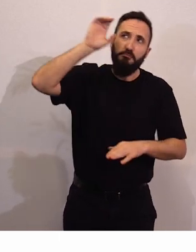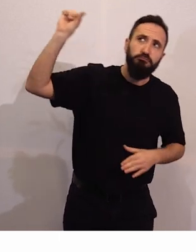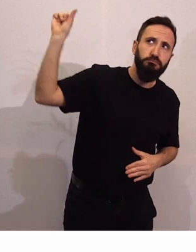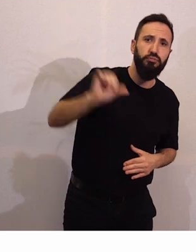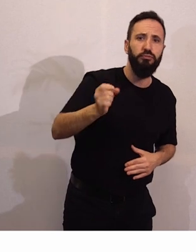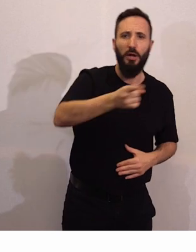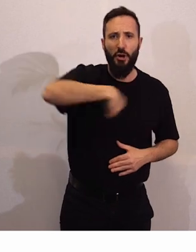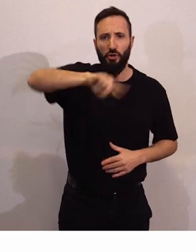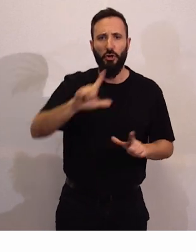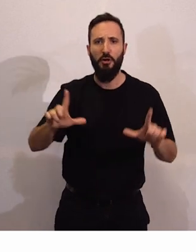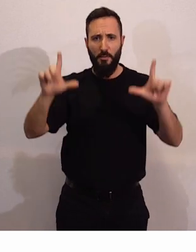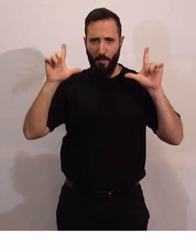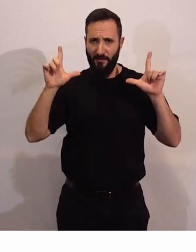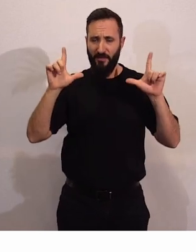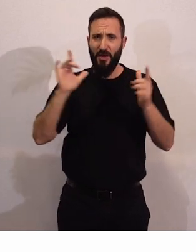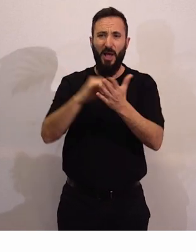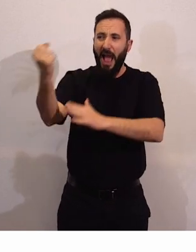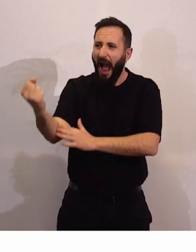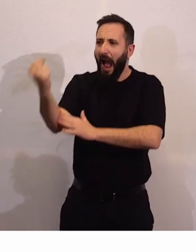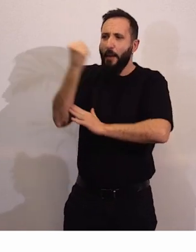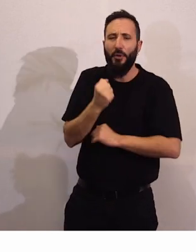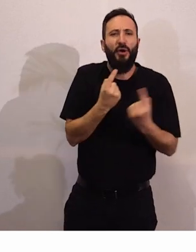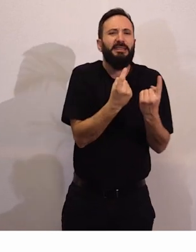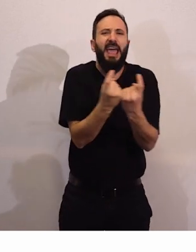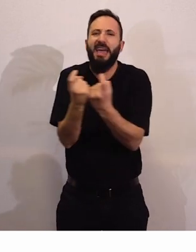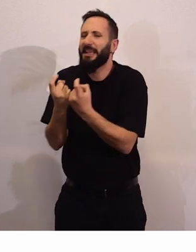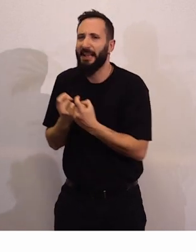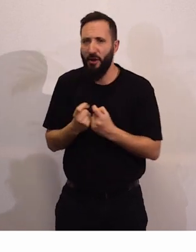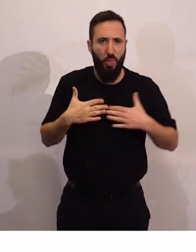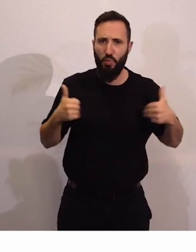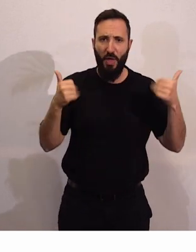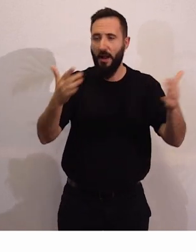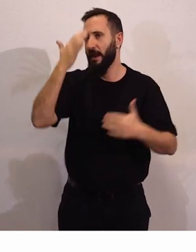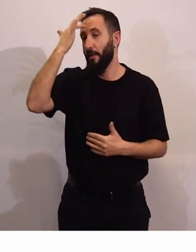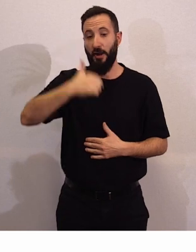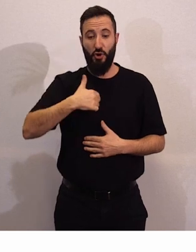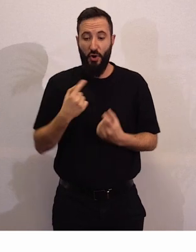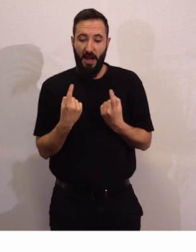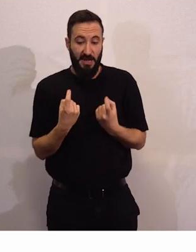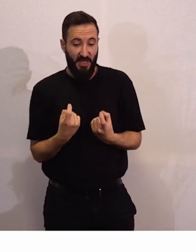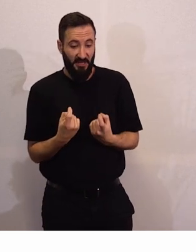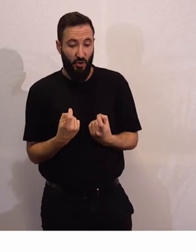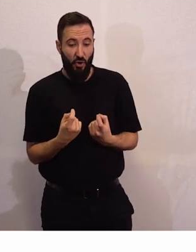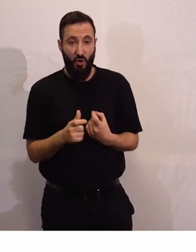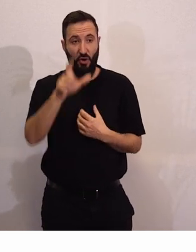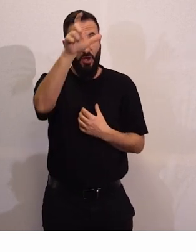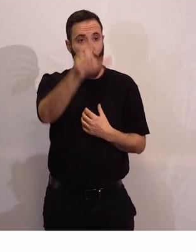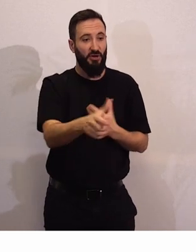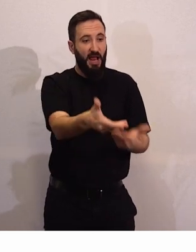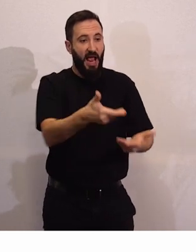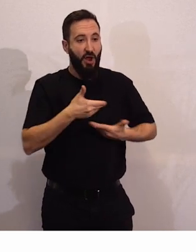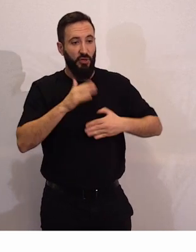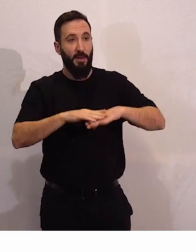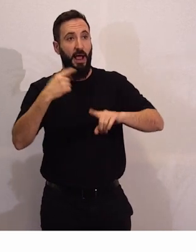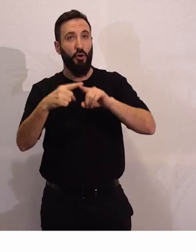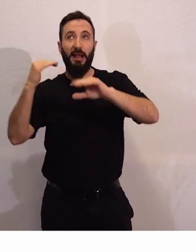primera persona con los apoyos que precisemos. Igual que yo preciso alguien que me ayude a coger algo